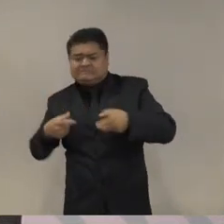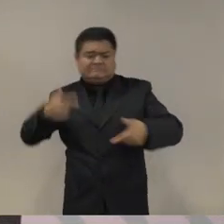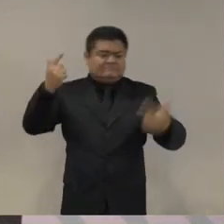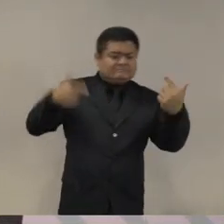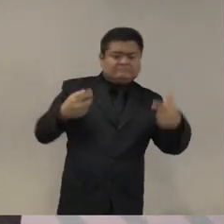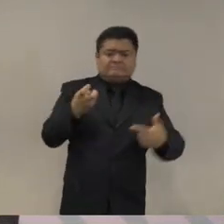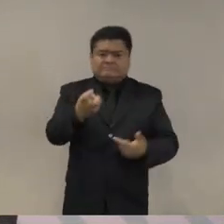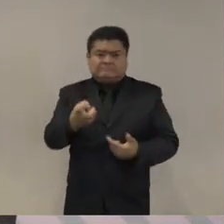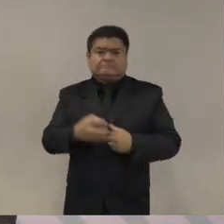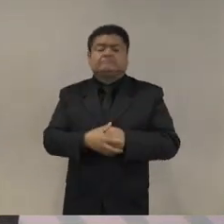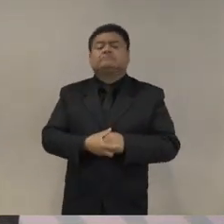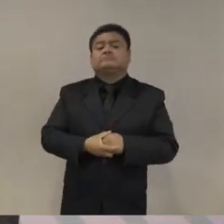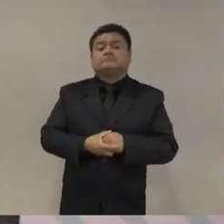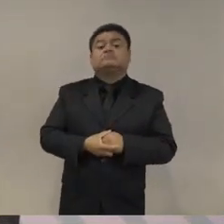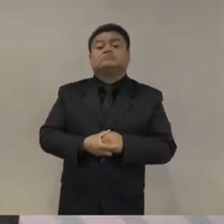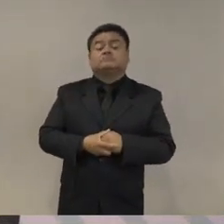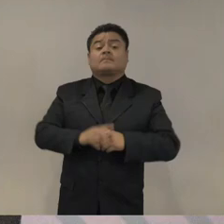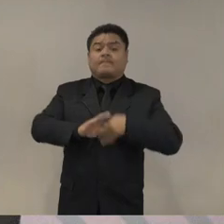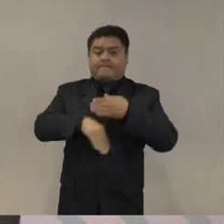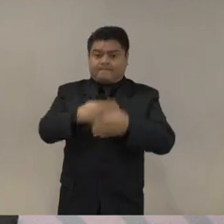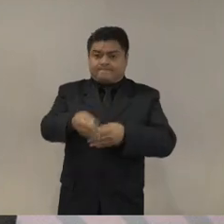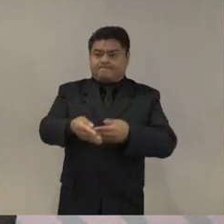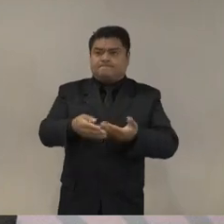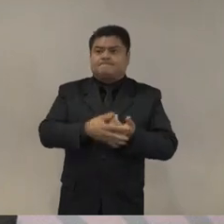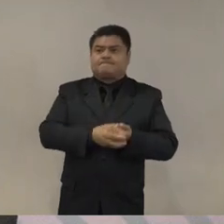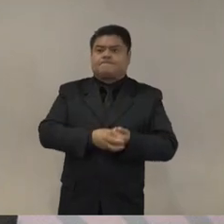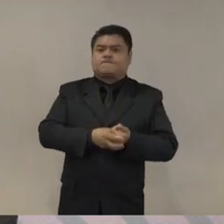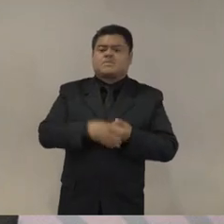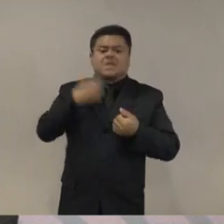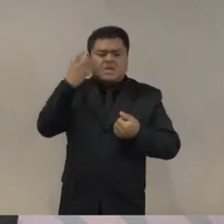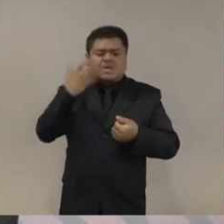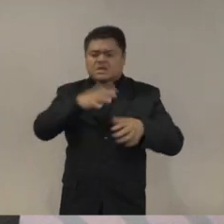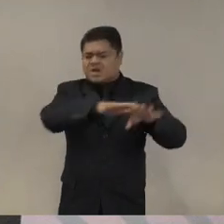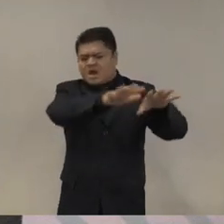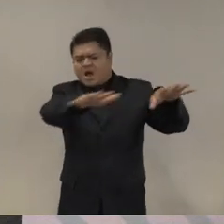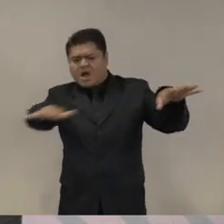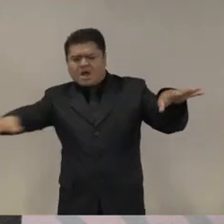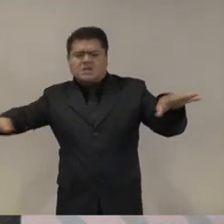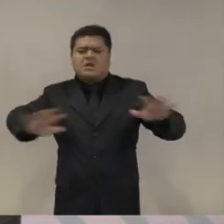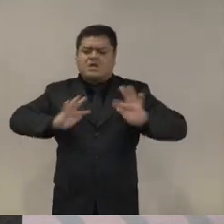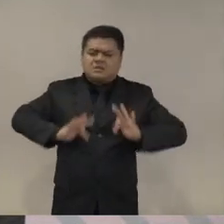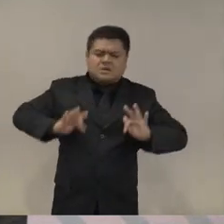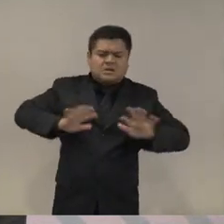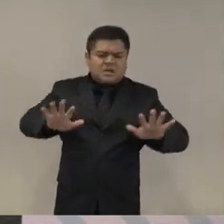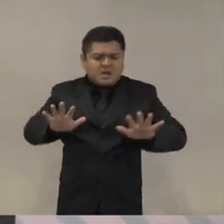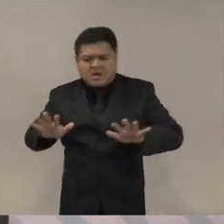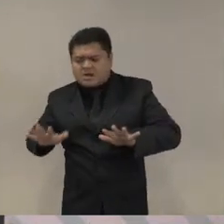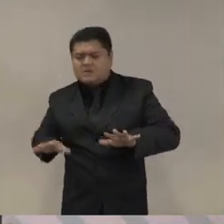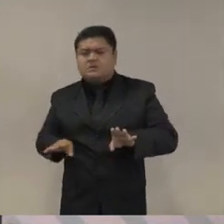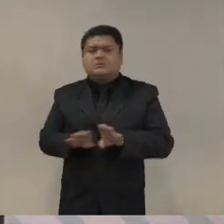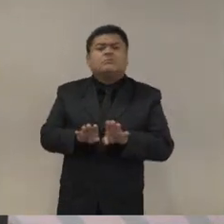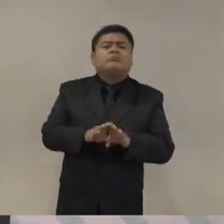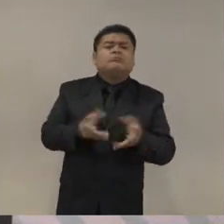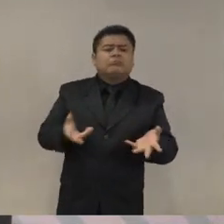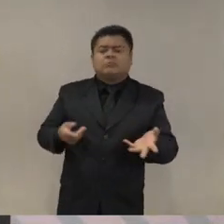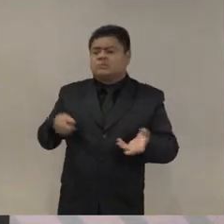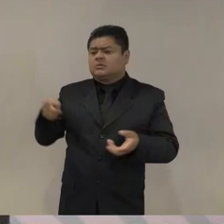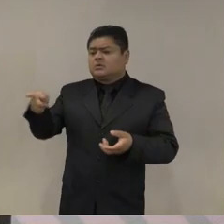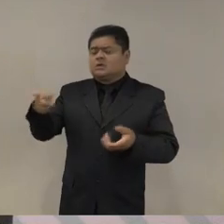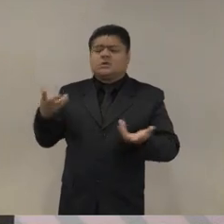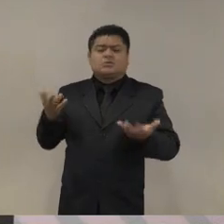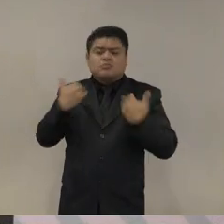se genera después en este intento por pacificar la región y ante la incompetencia y la falta de capacidades